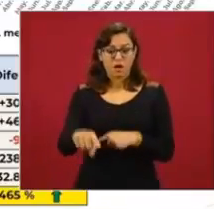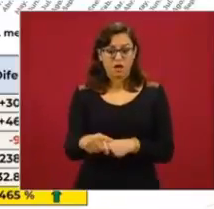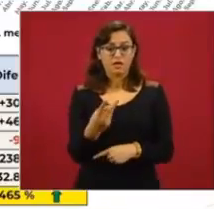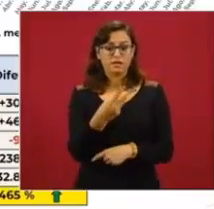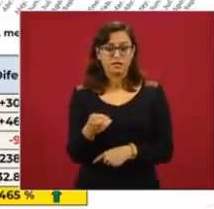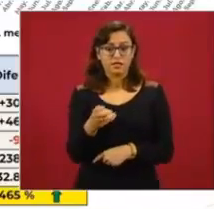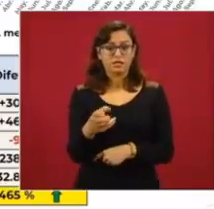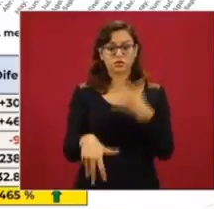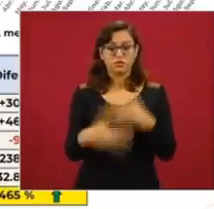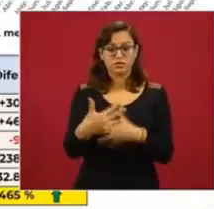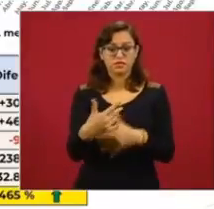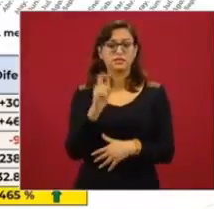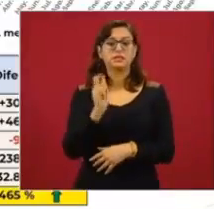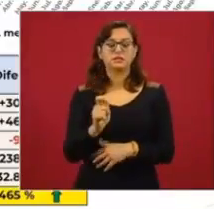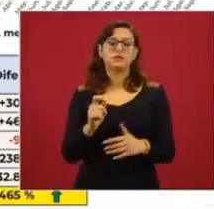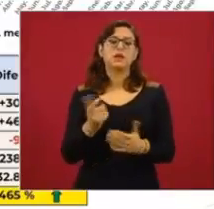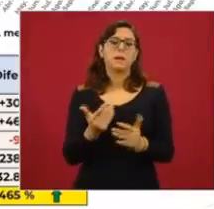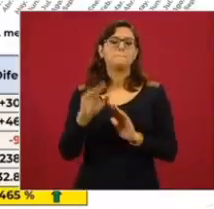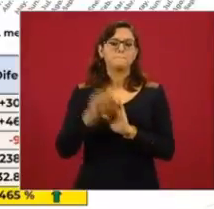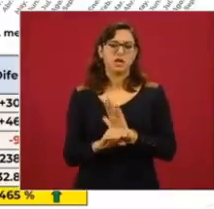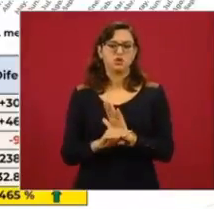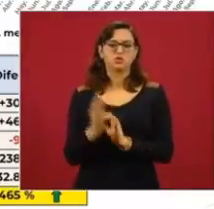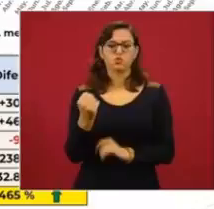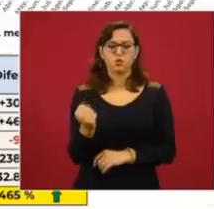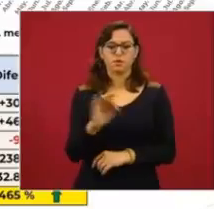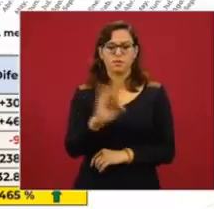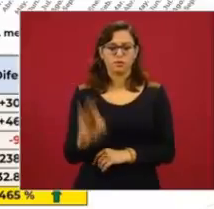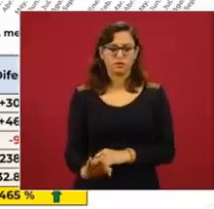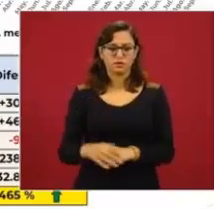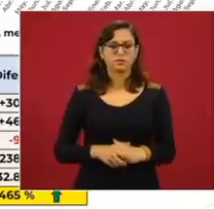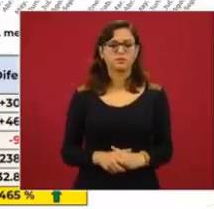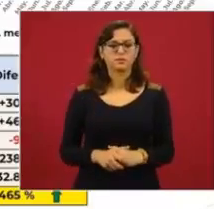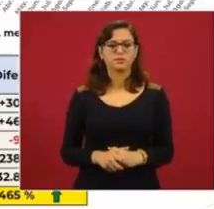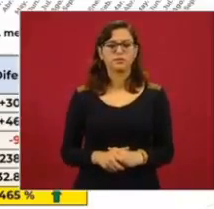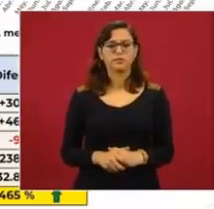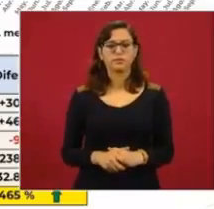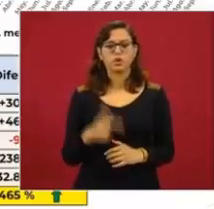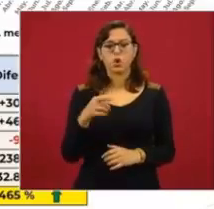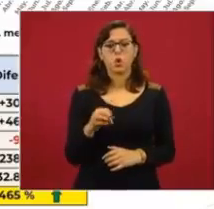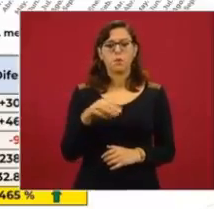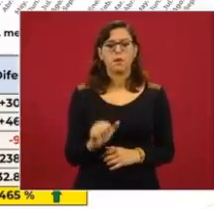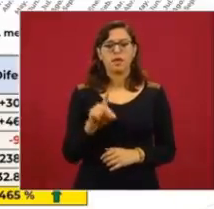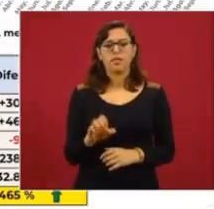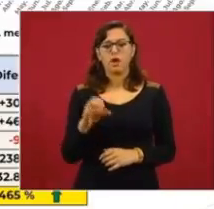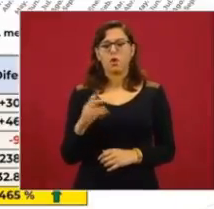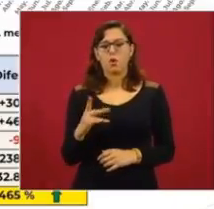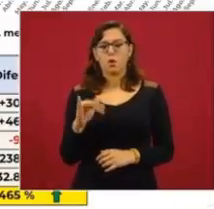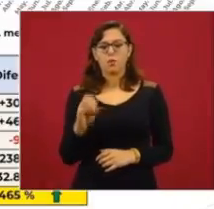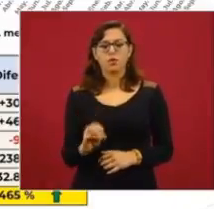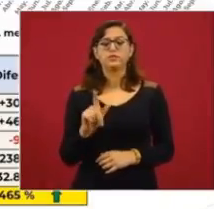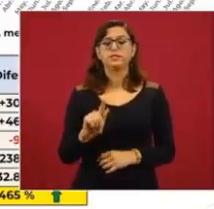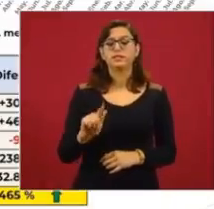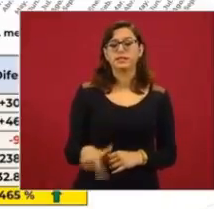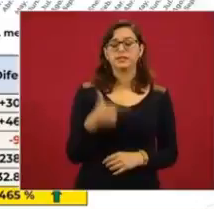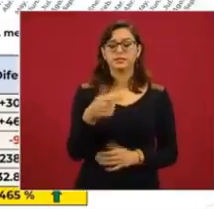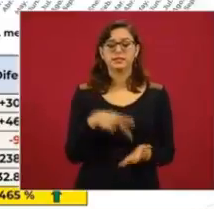20, un 9% por abajo del 19. En goma de opio, 77 kilogramos en el